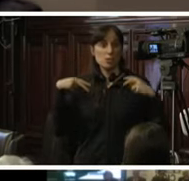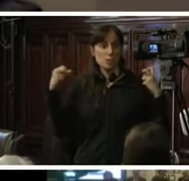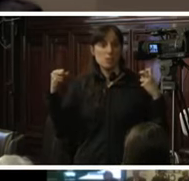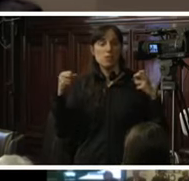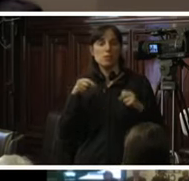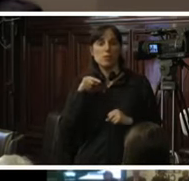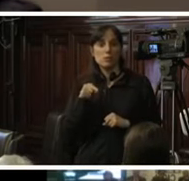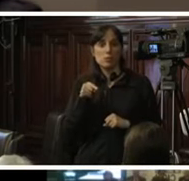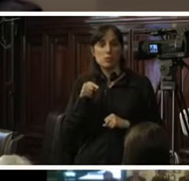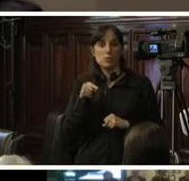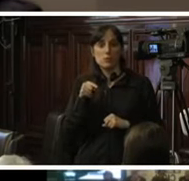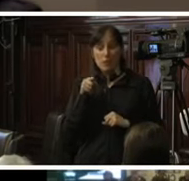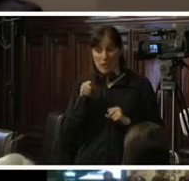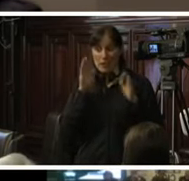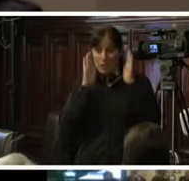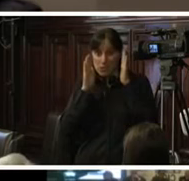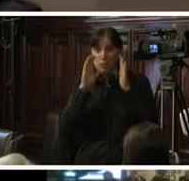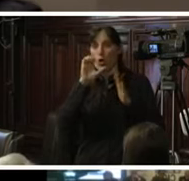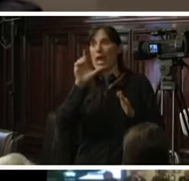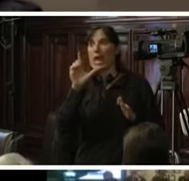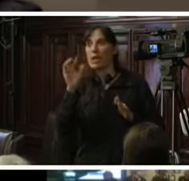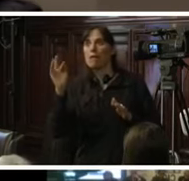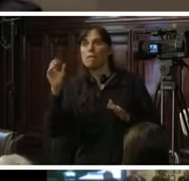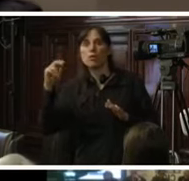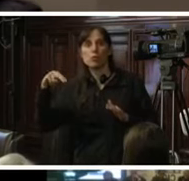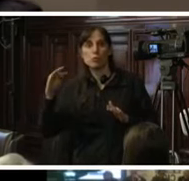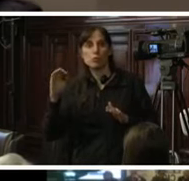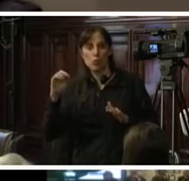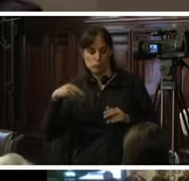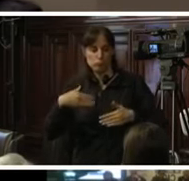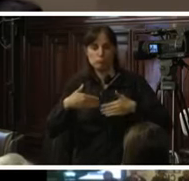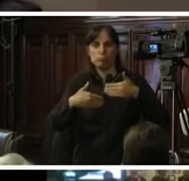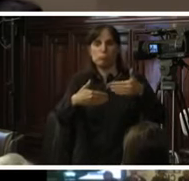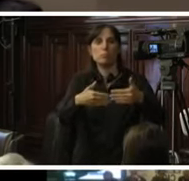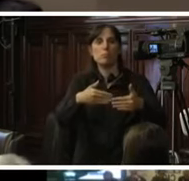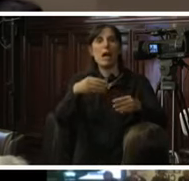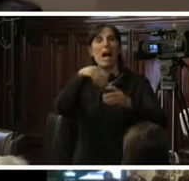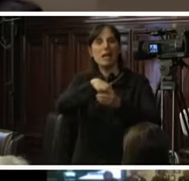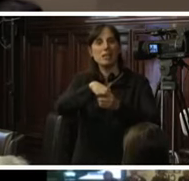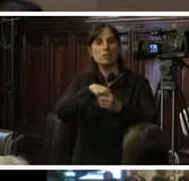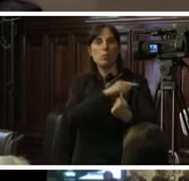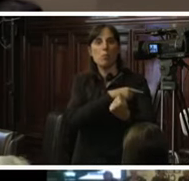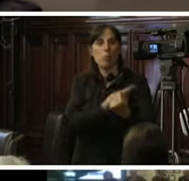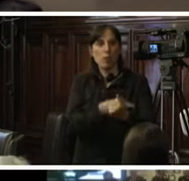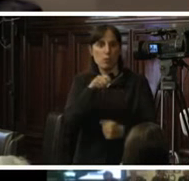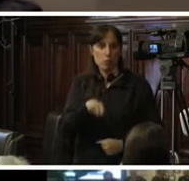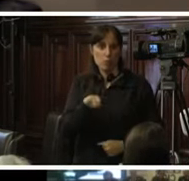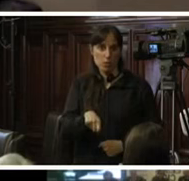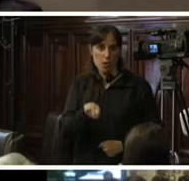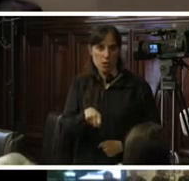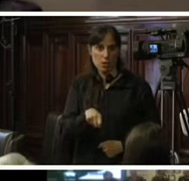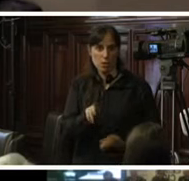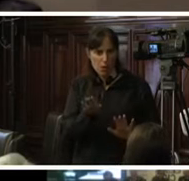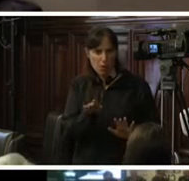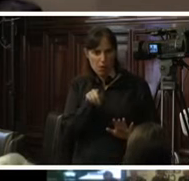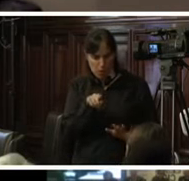los hechos del Frontón sigue en su curso en el Poder Judicial es decir esto no ha